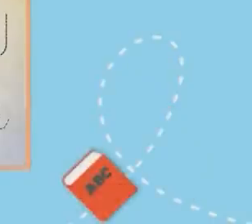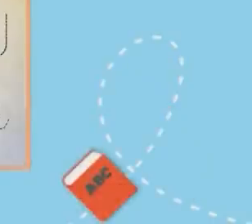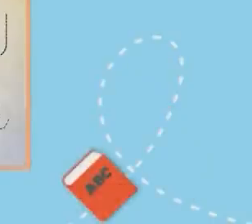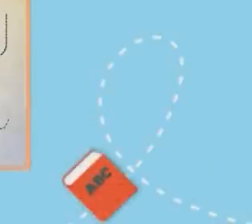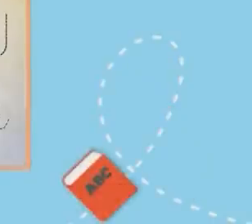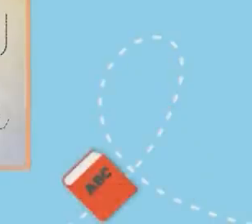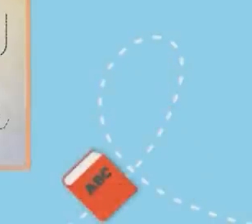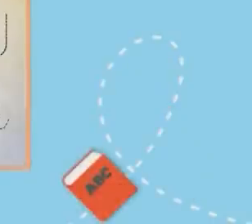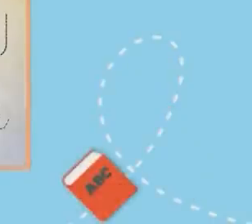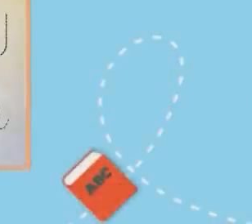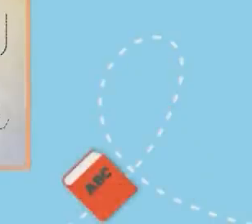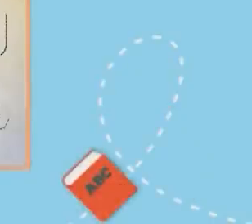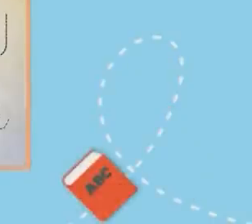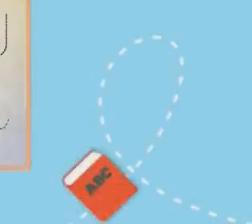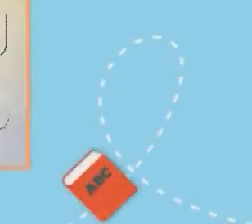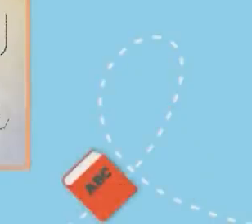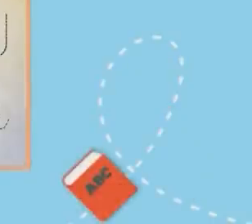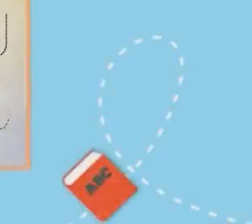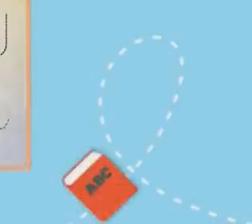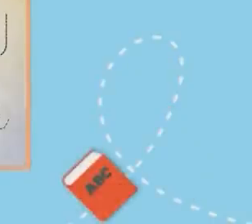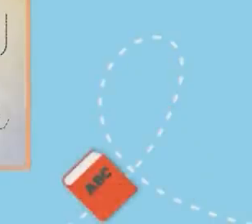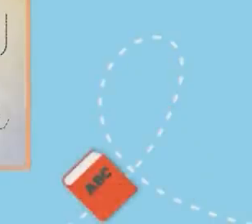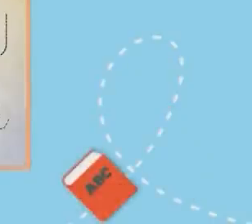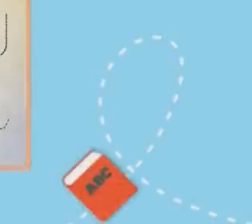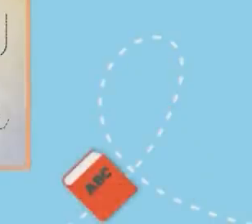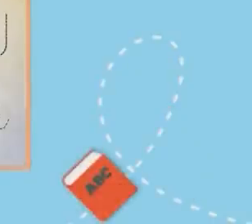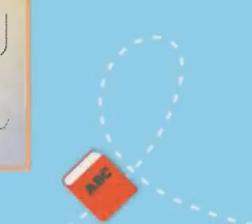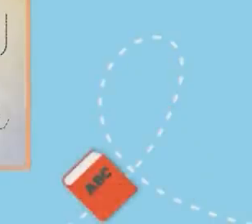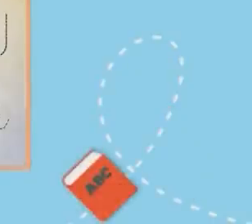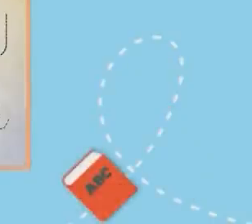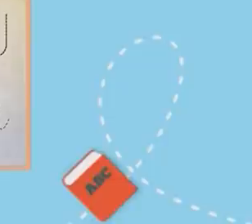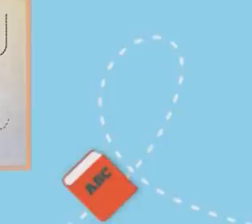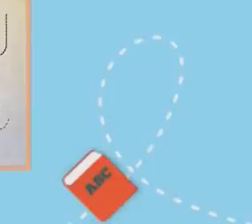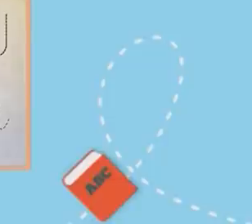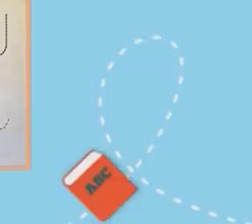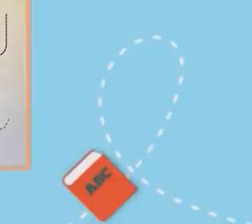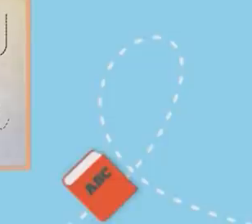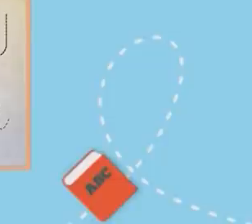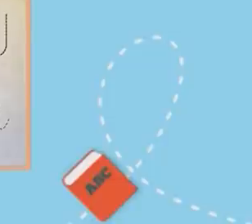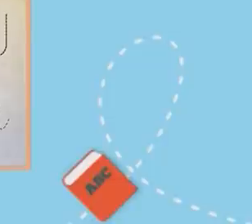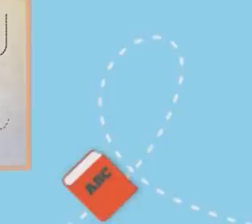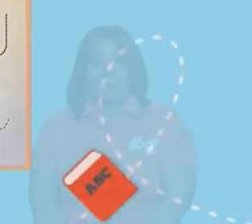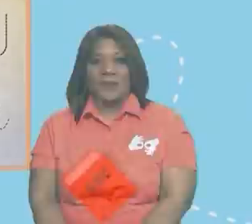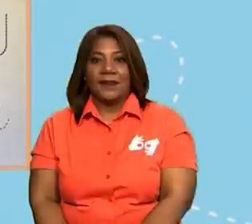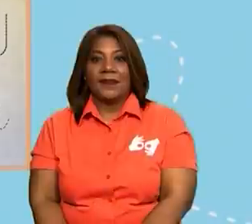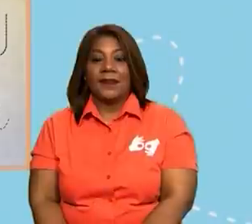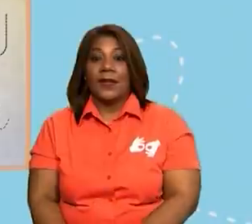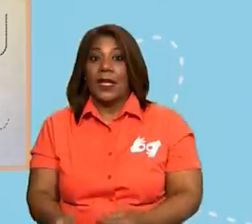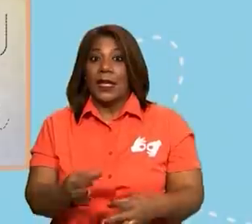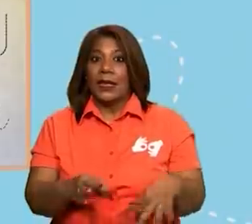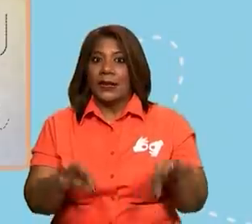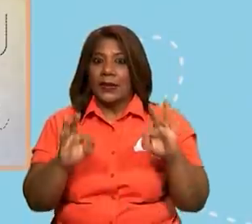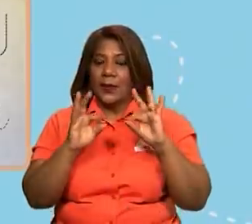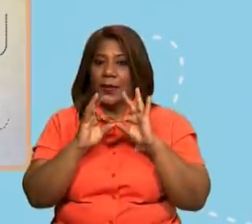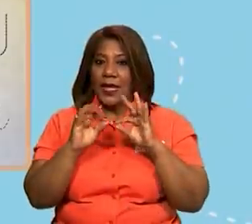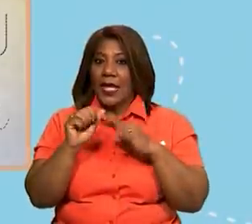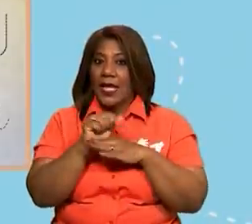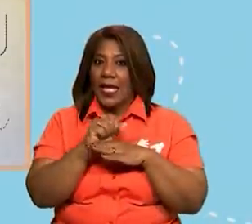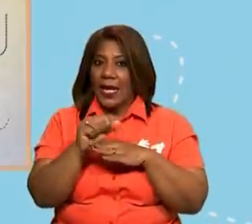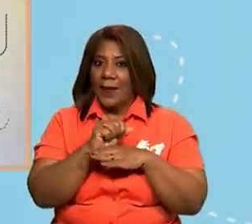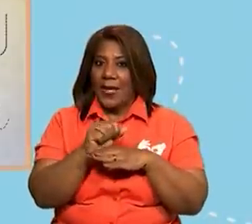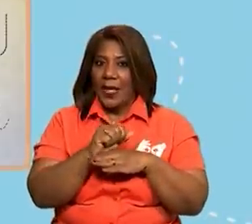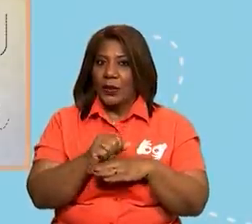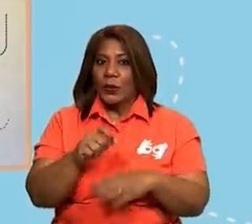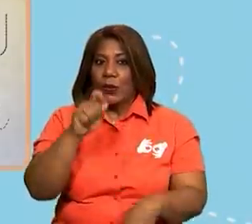y puedan entonces practicar en casa muchas veces con su caligrafía, ¿verdad? Aquí lo vamos a observar